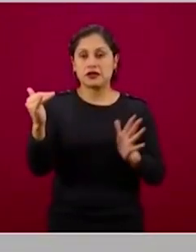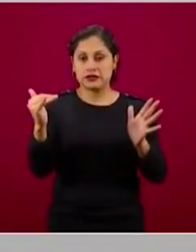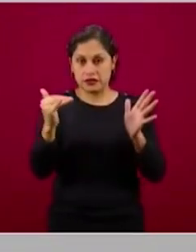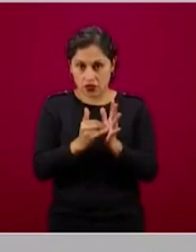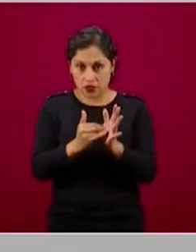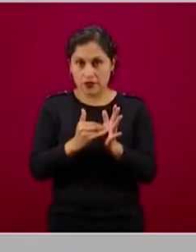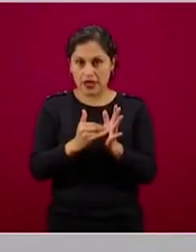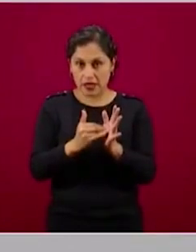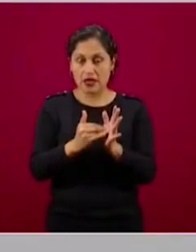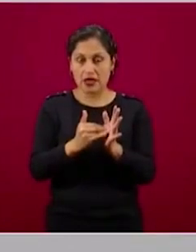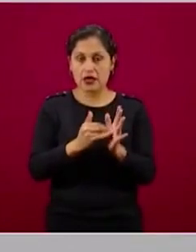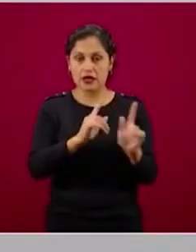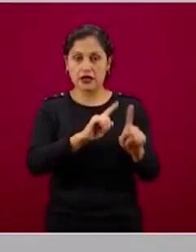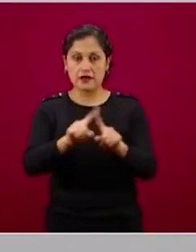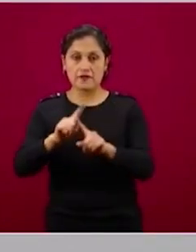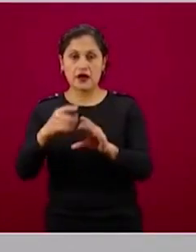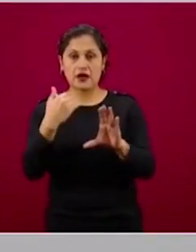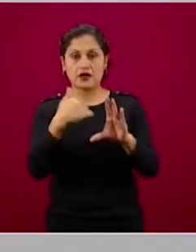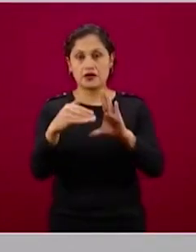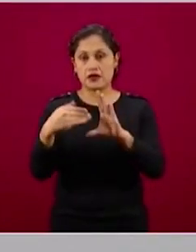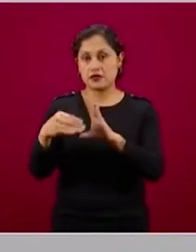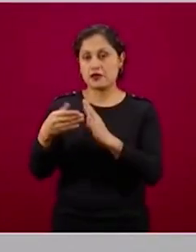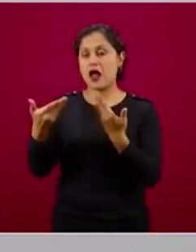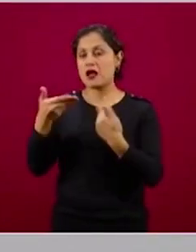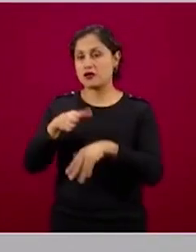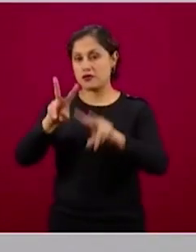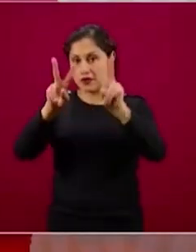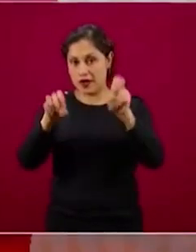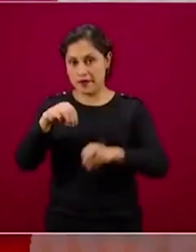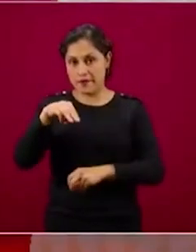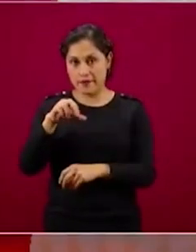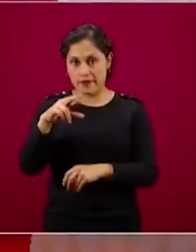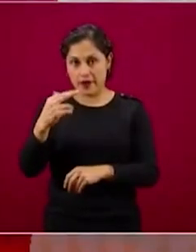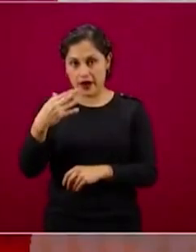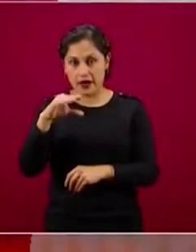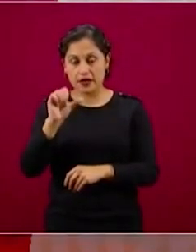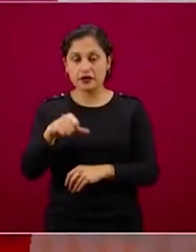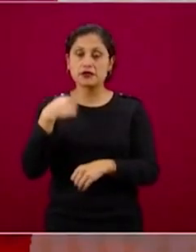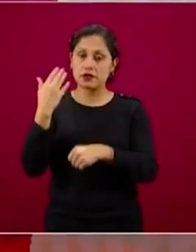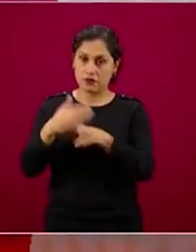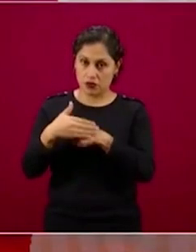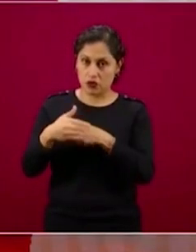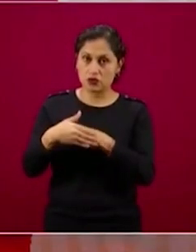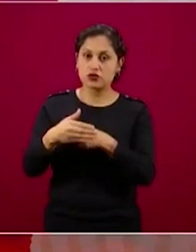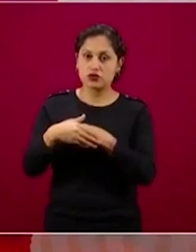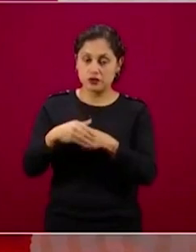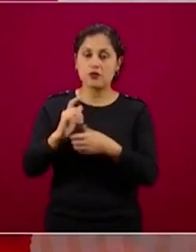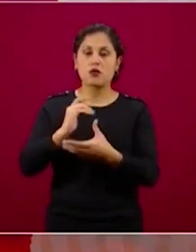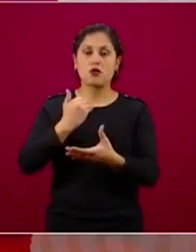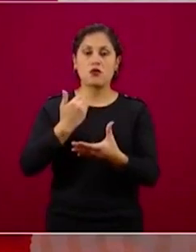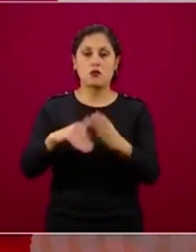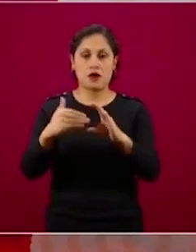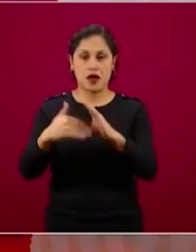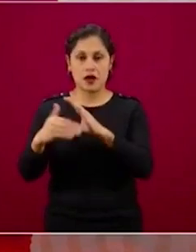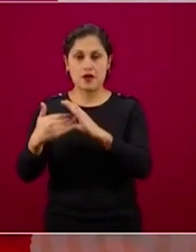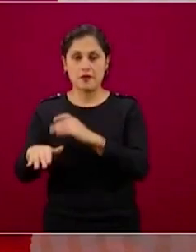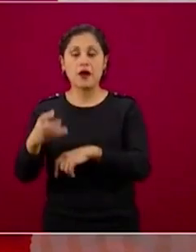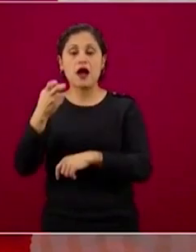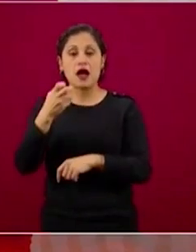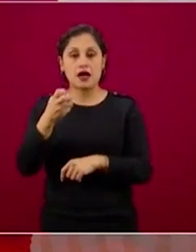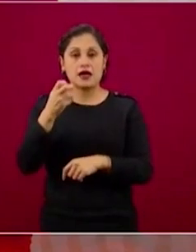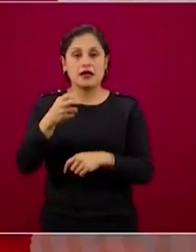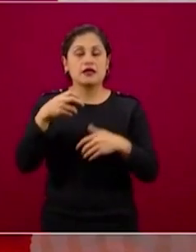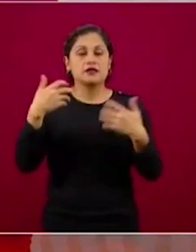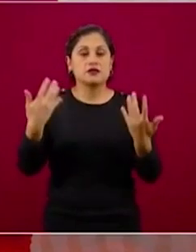marcha que se entregarán en el siguiente operativo y eso nos va a permitir también desahogar,